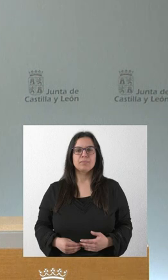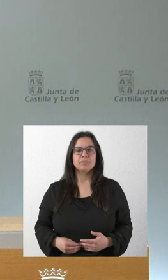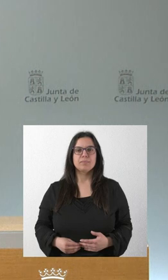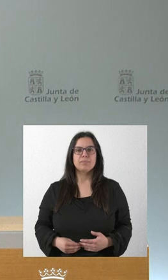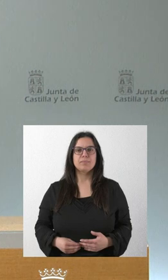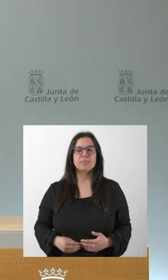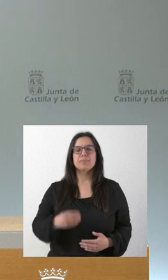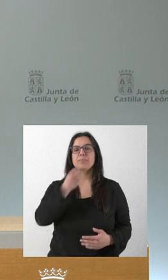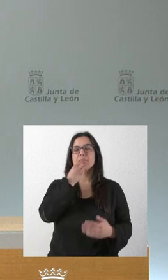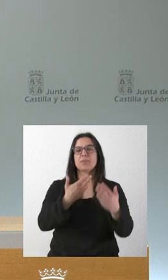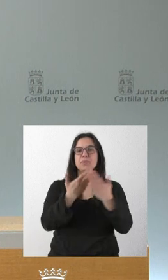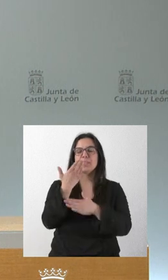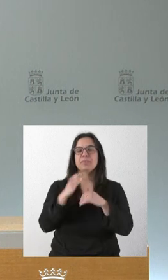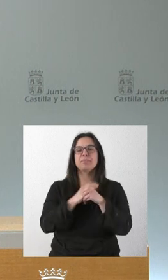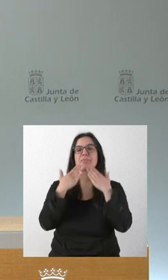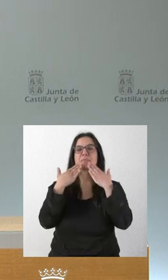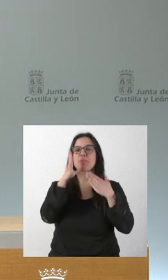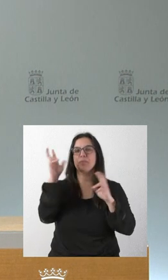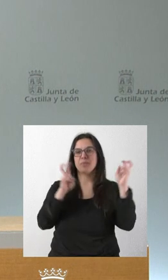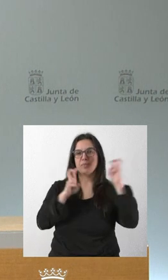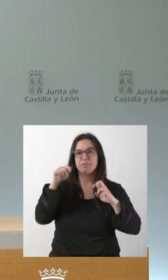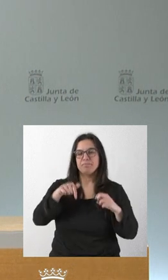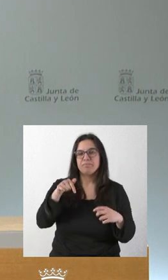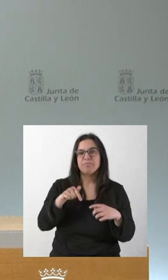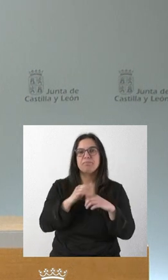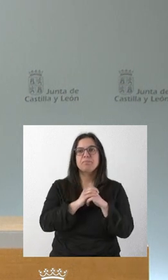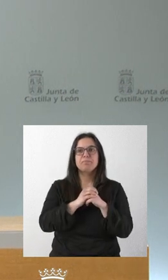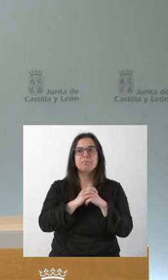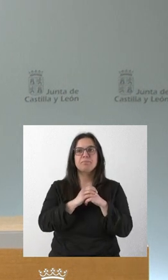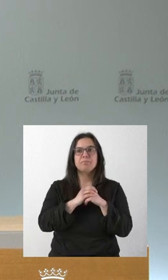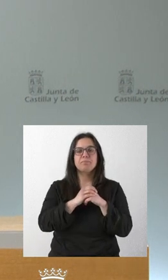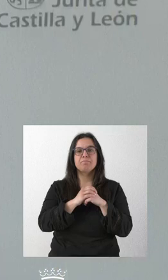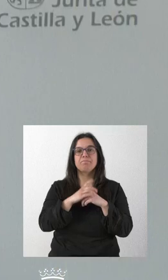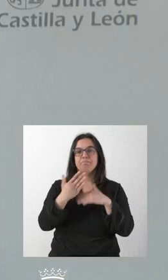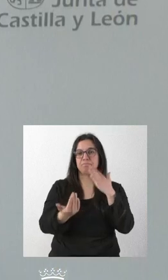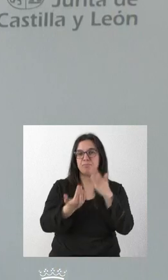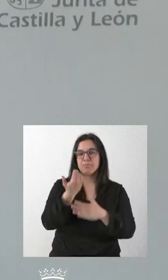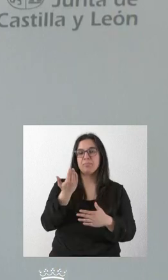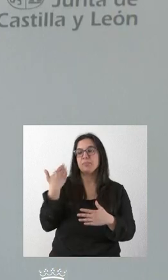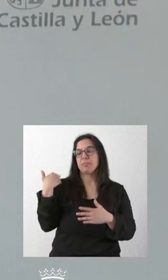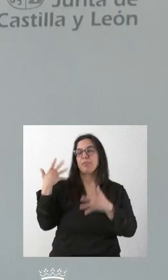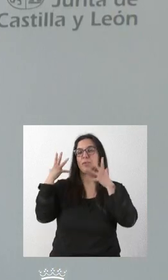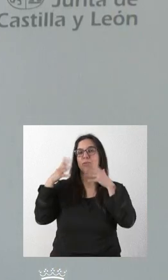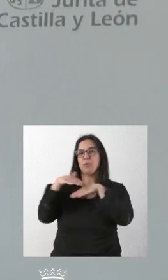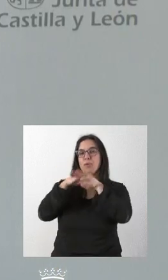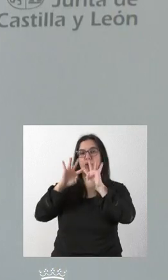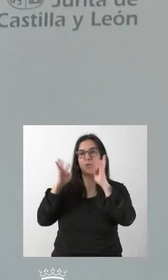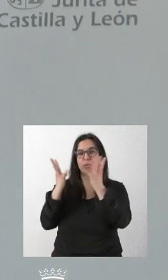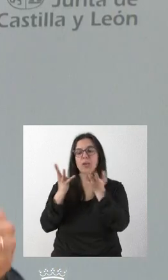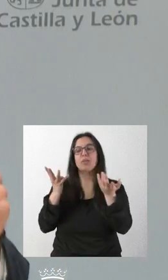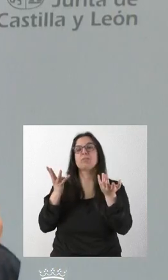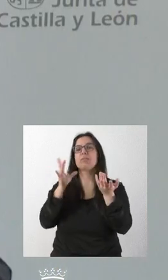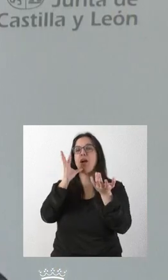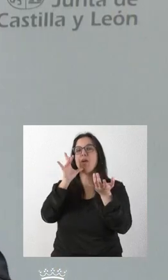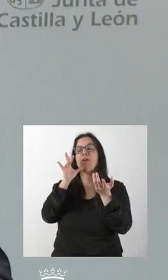Muy buenos días y muchas gracias por su presencia hoy aquí esta mañana, tras el Consejo de Gobierno, en donde daré